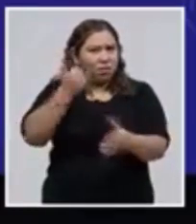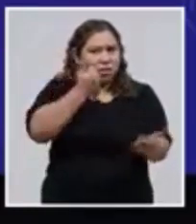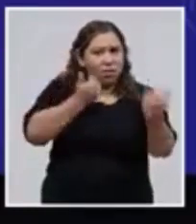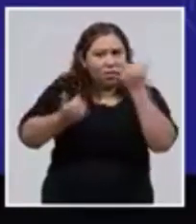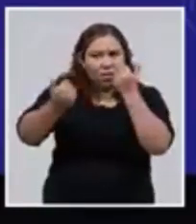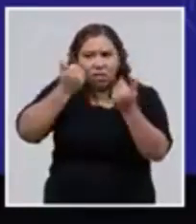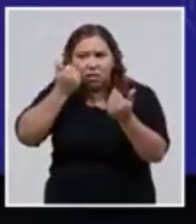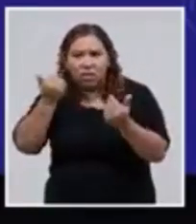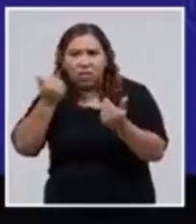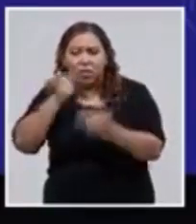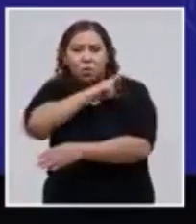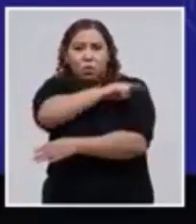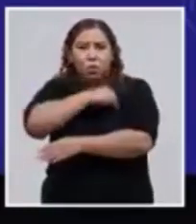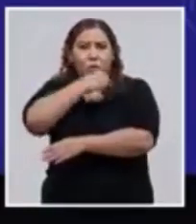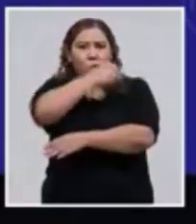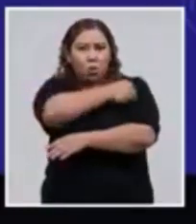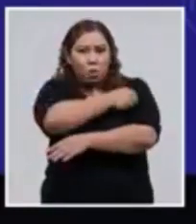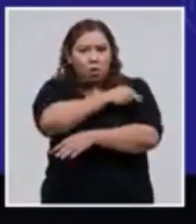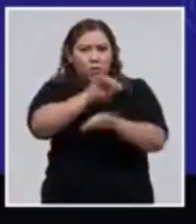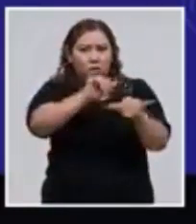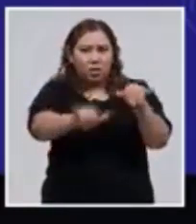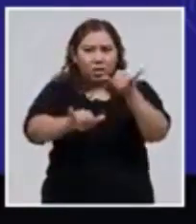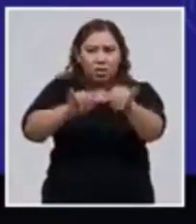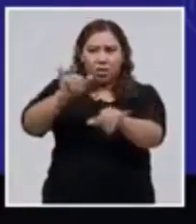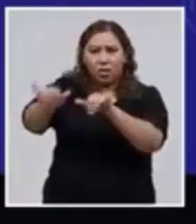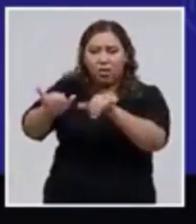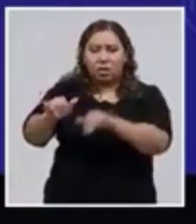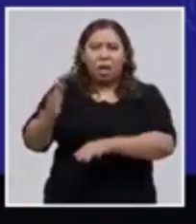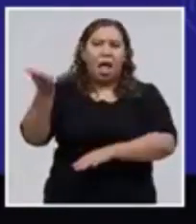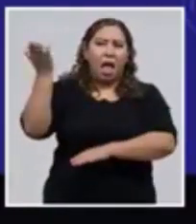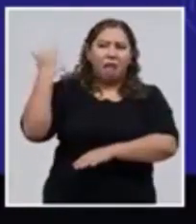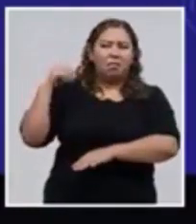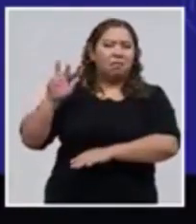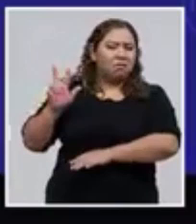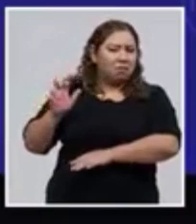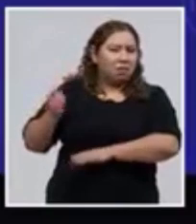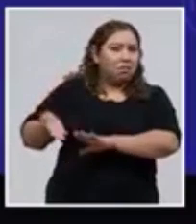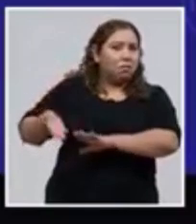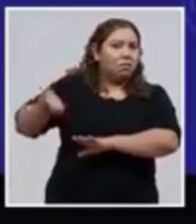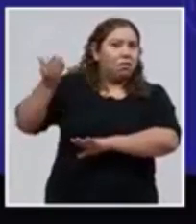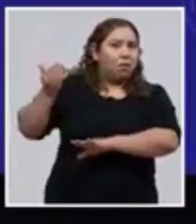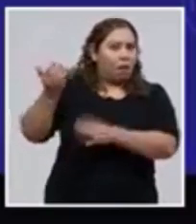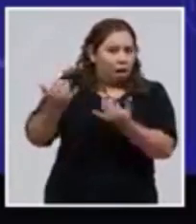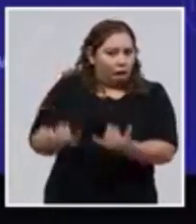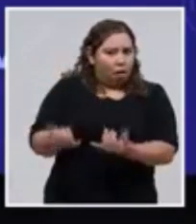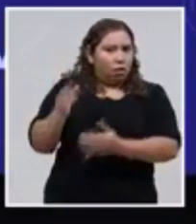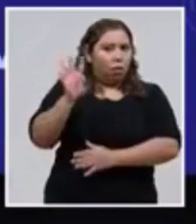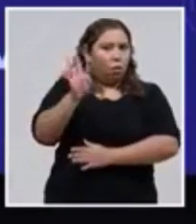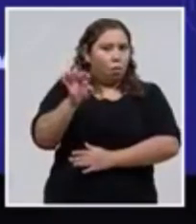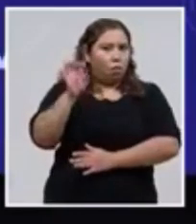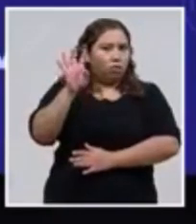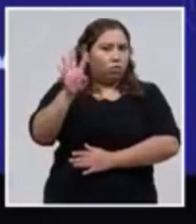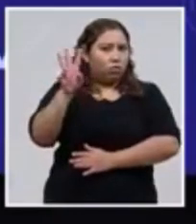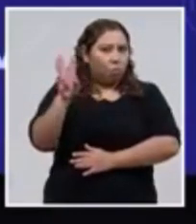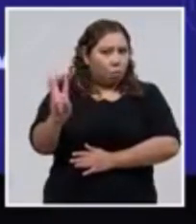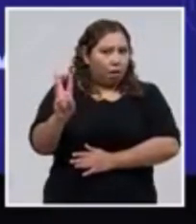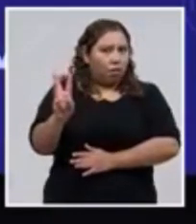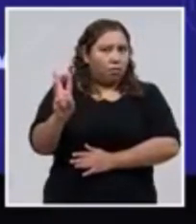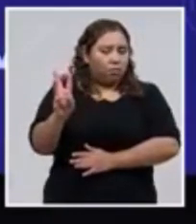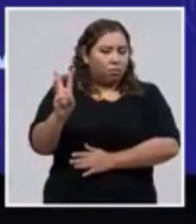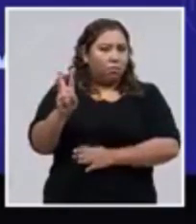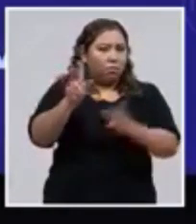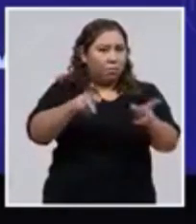hospitalizadas. Hemos pasado de 300 a ya 446 personas hospitalizadas.